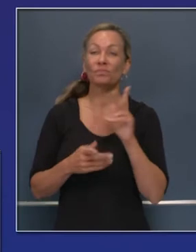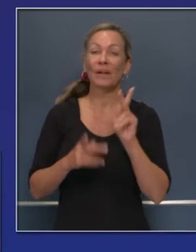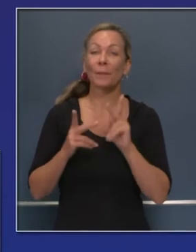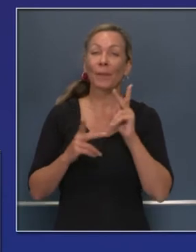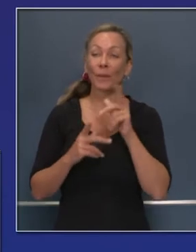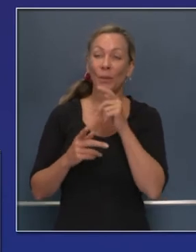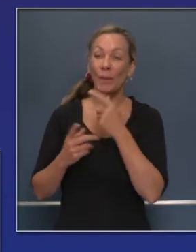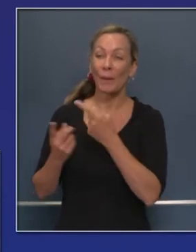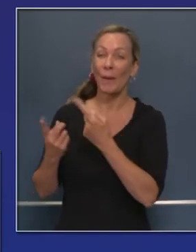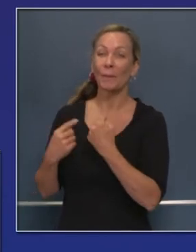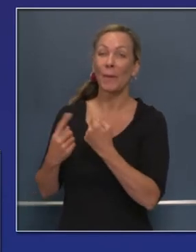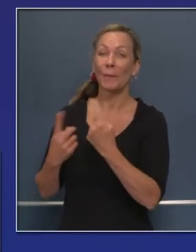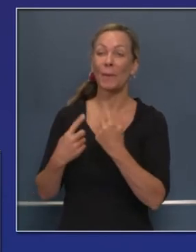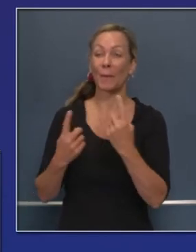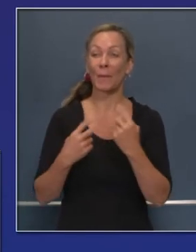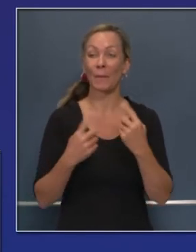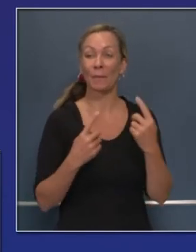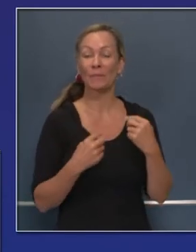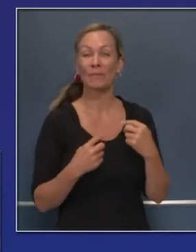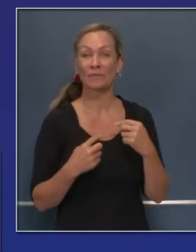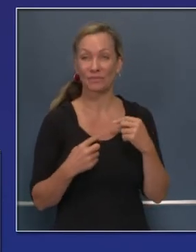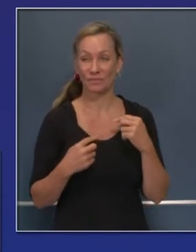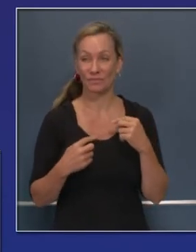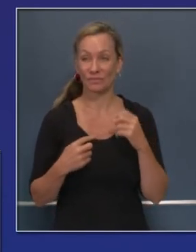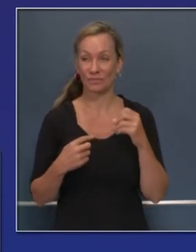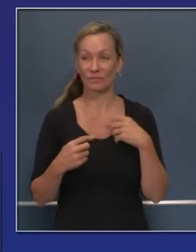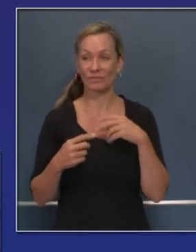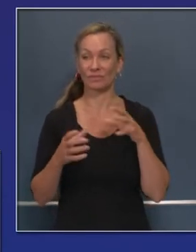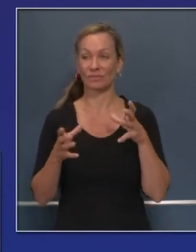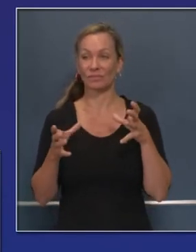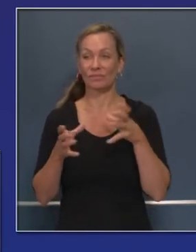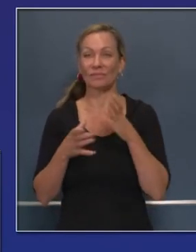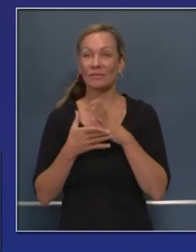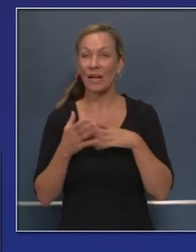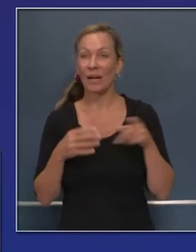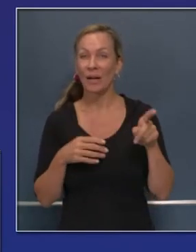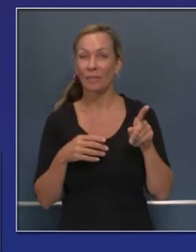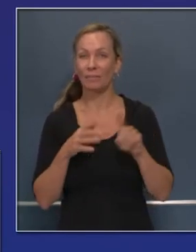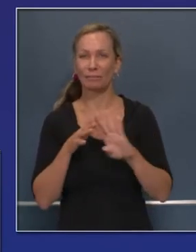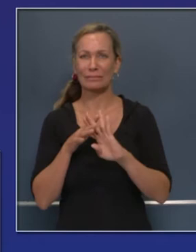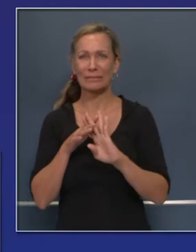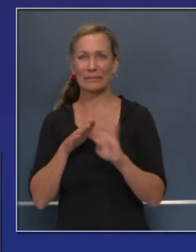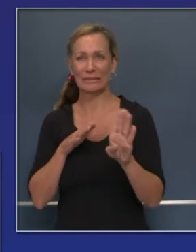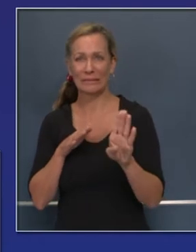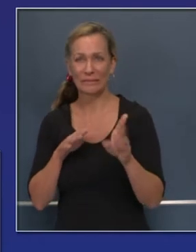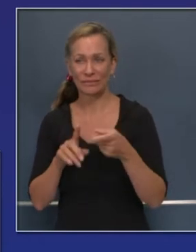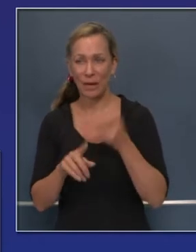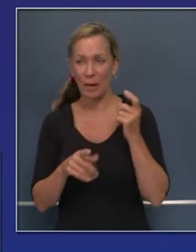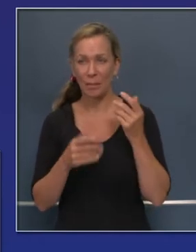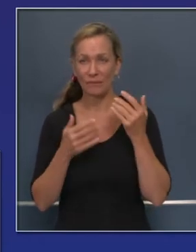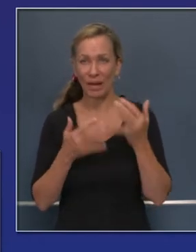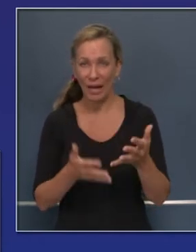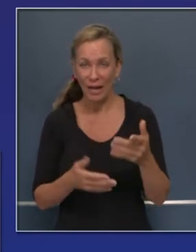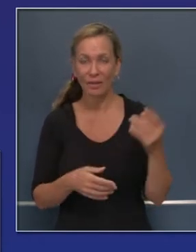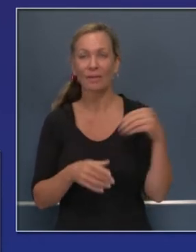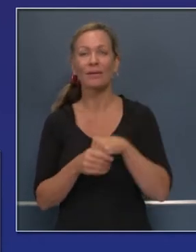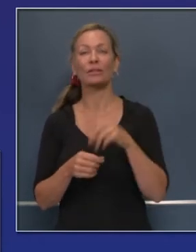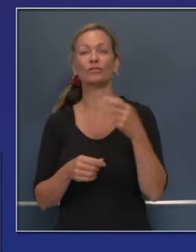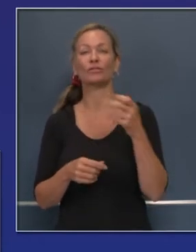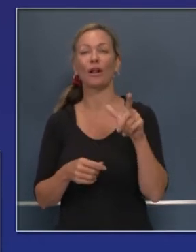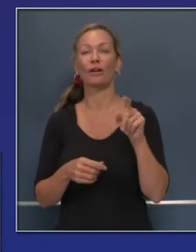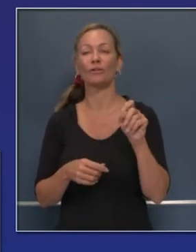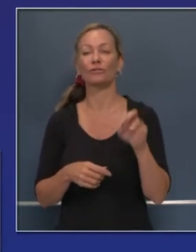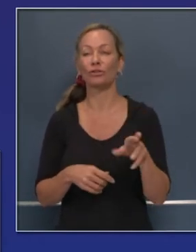de la gente, de hecho, que ha sido evacuada, ahora ya no están siendo evacuados a refugios donde se congregan todos.